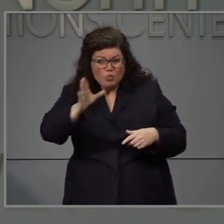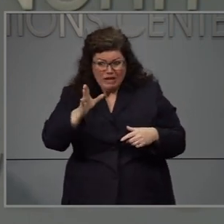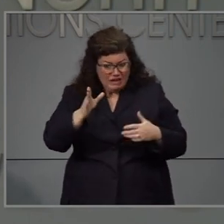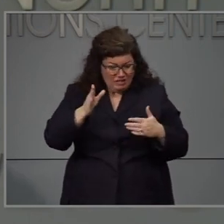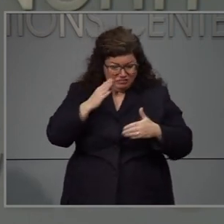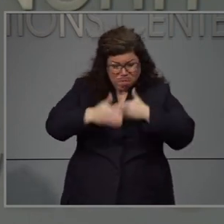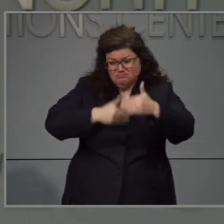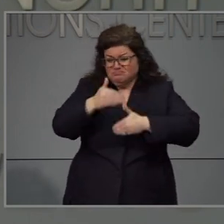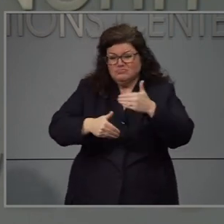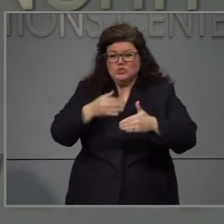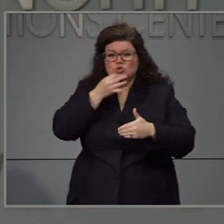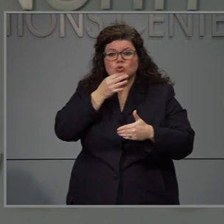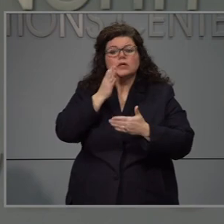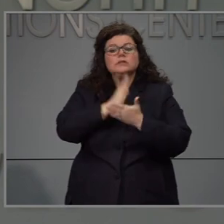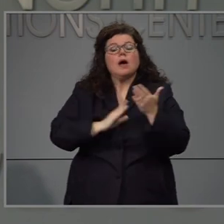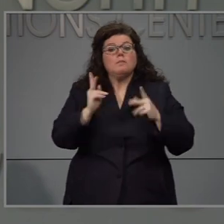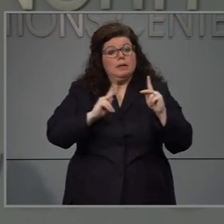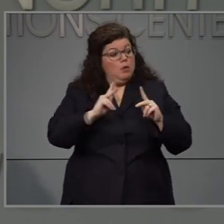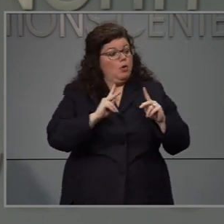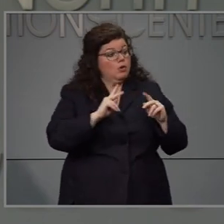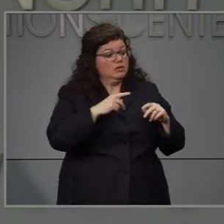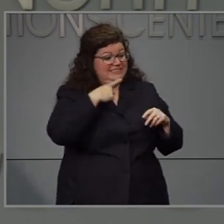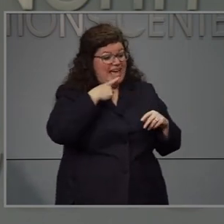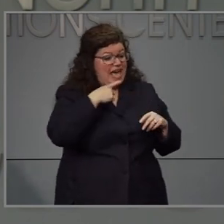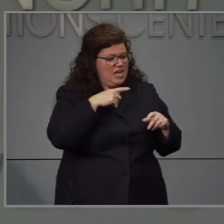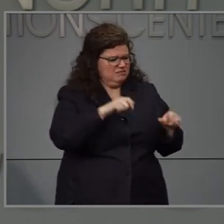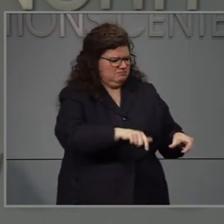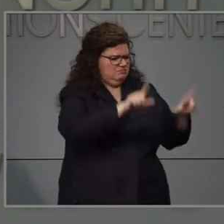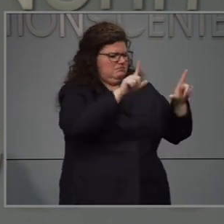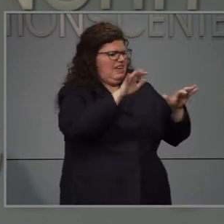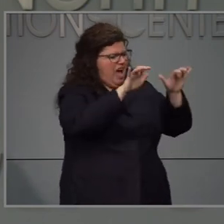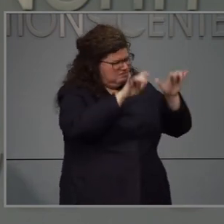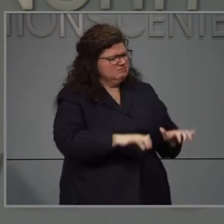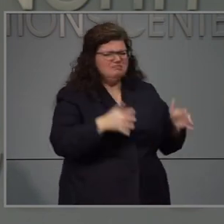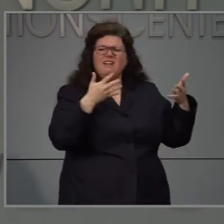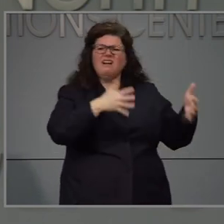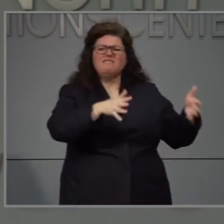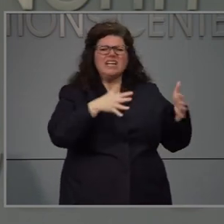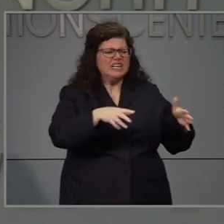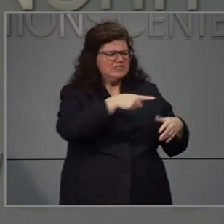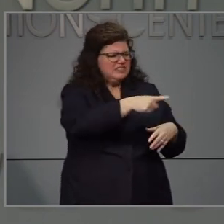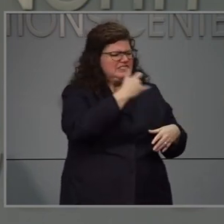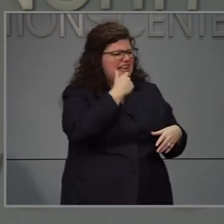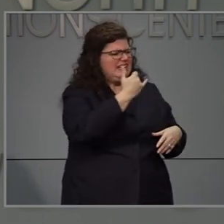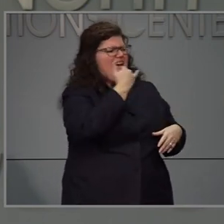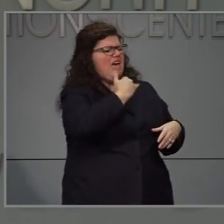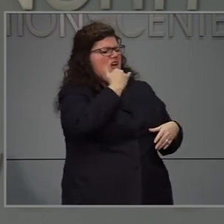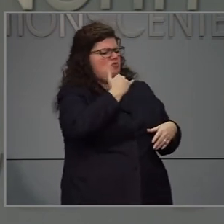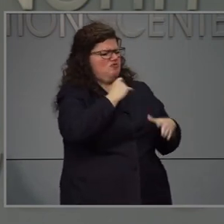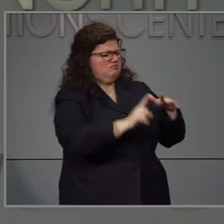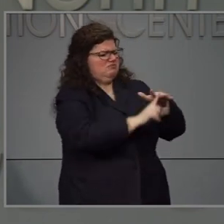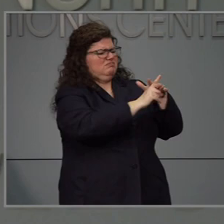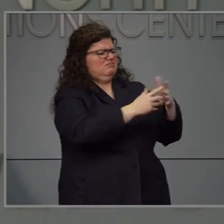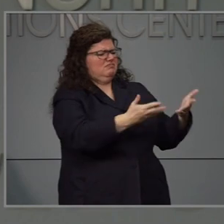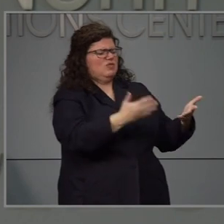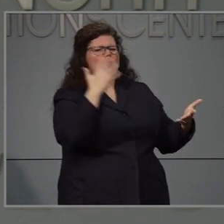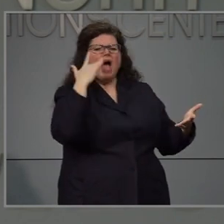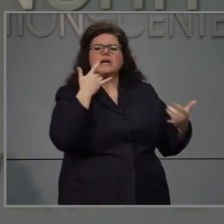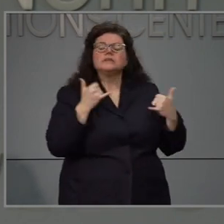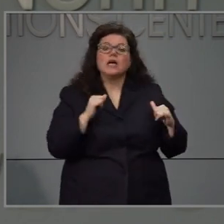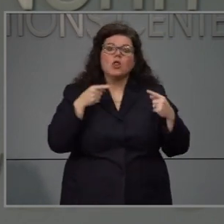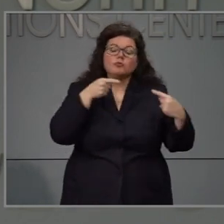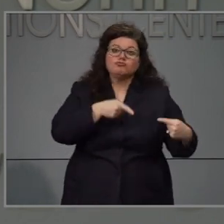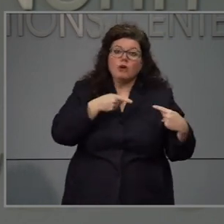Tenemos muchas personas que dicen que han recibido errores en su solicitud, por lo tanto, no han procesado sus